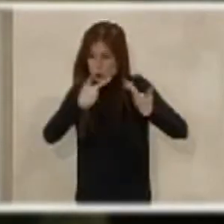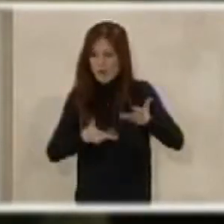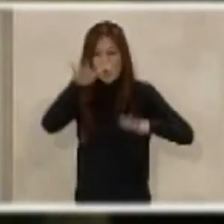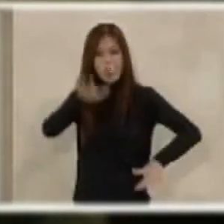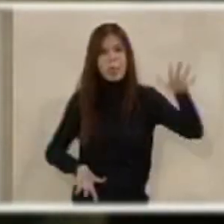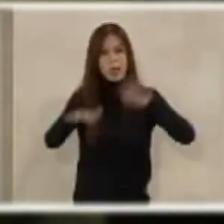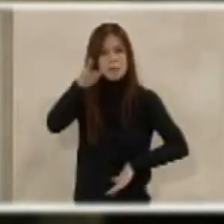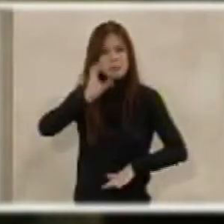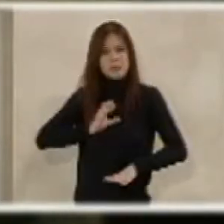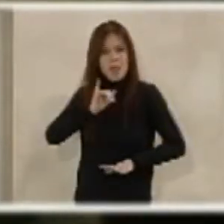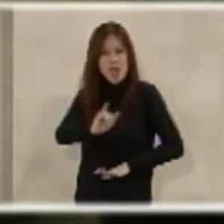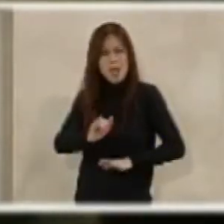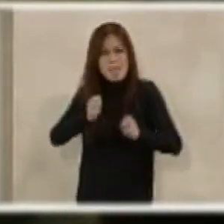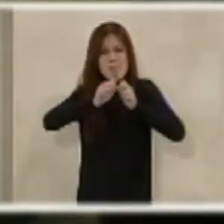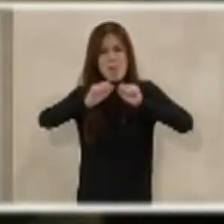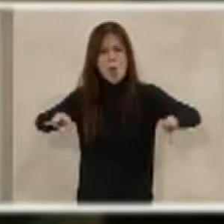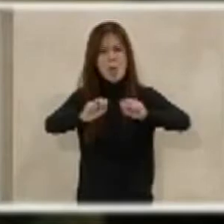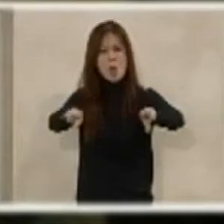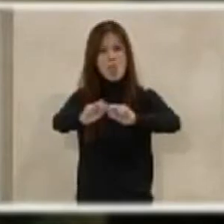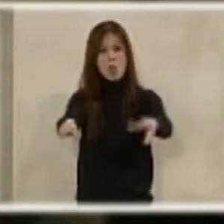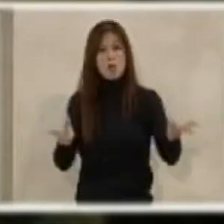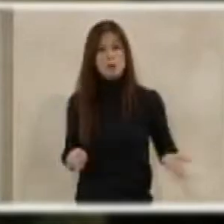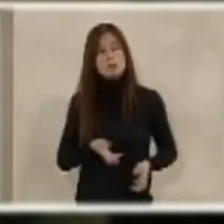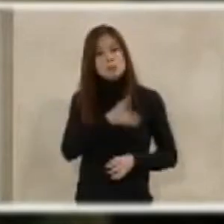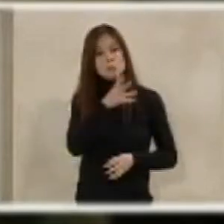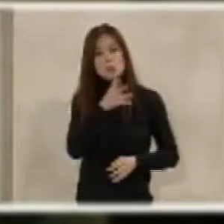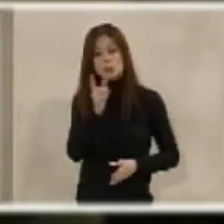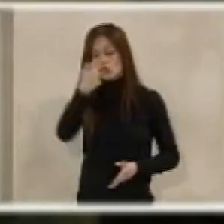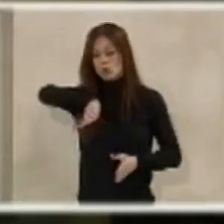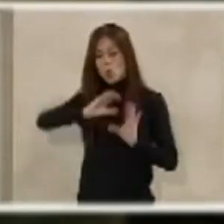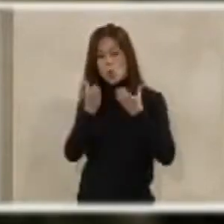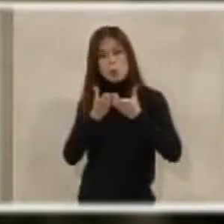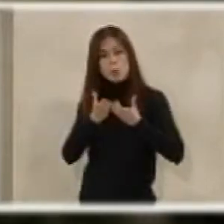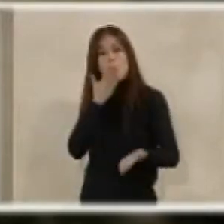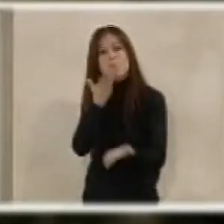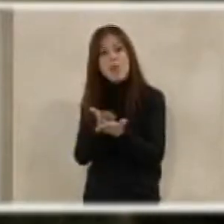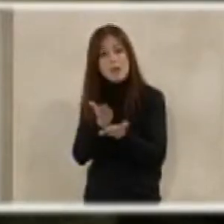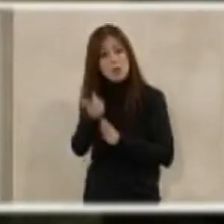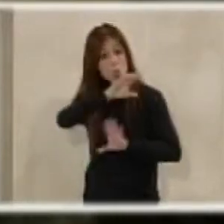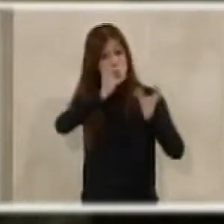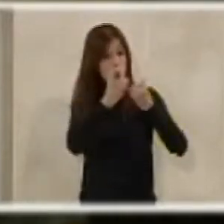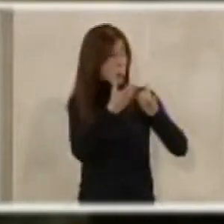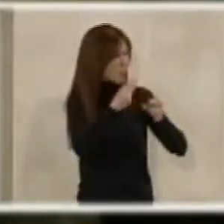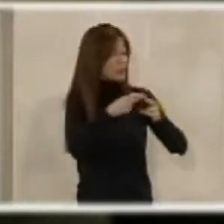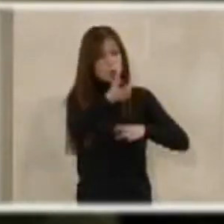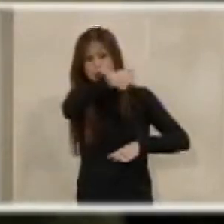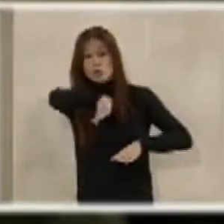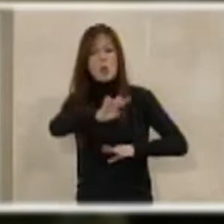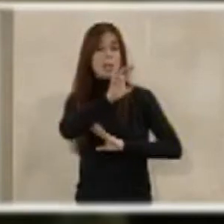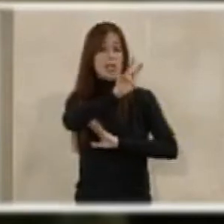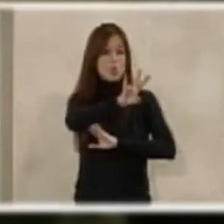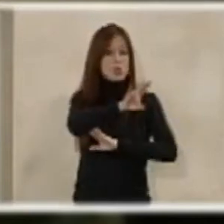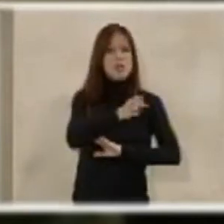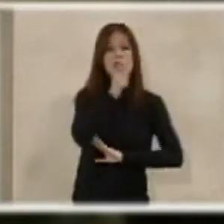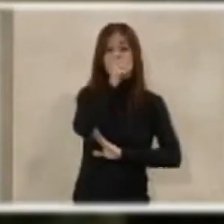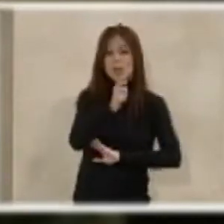sigue existiendo y cada vez se hace más grande. Por ello, solicitamos a todos los partidos, tanto el Partido Socialista, Izquierda Unida